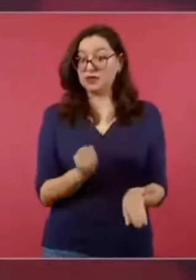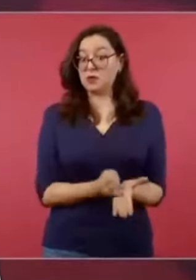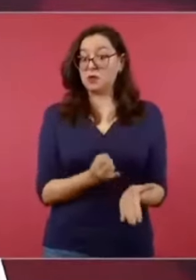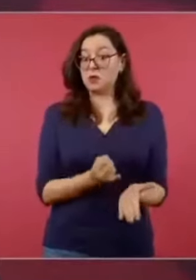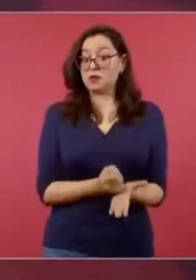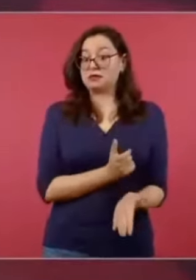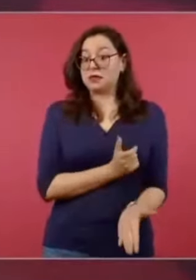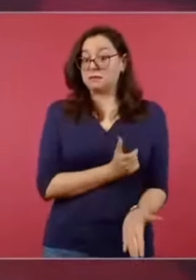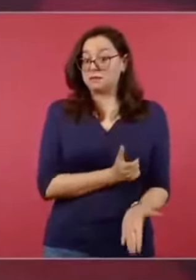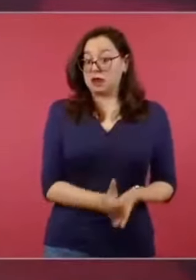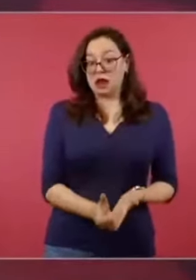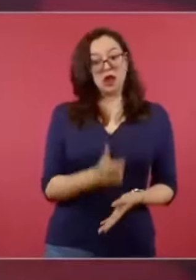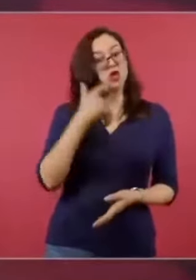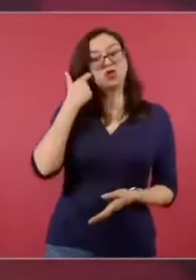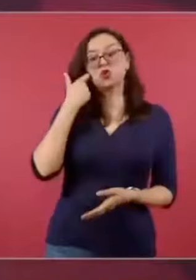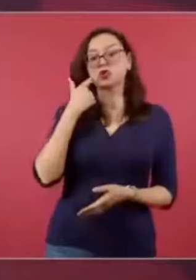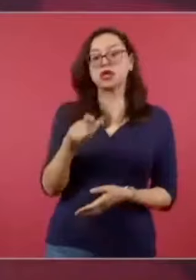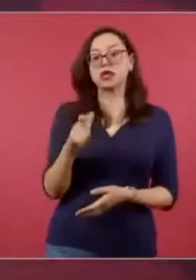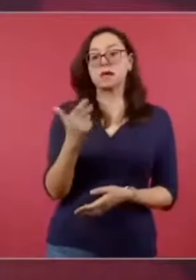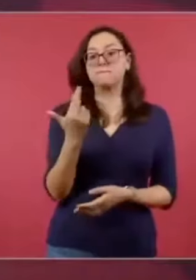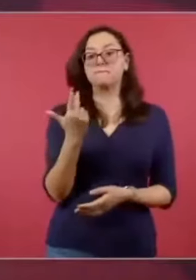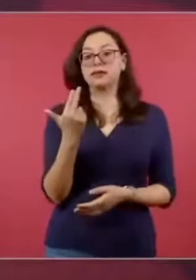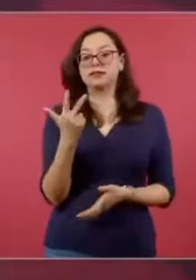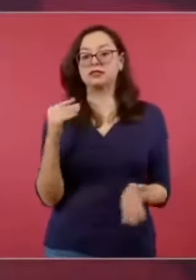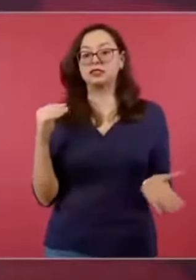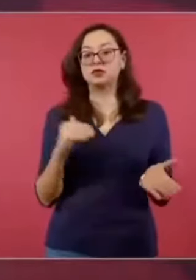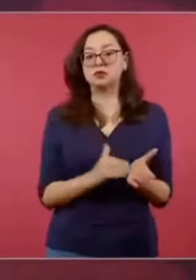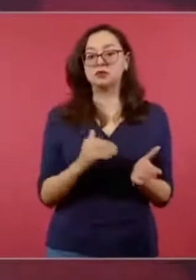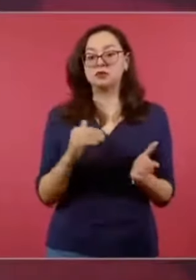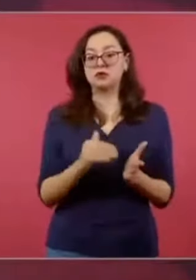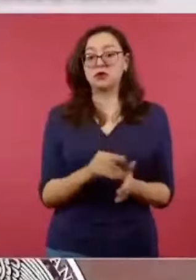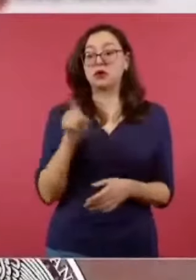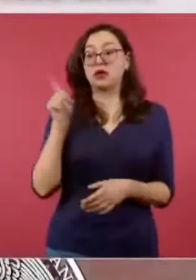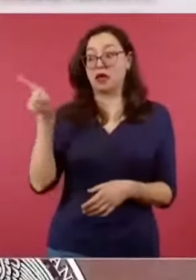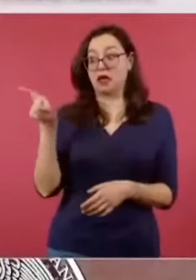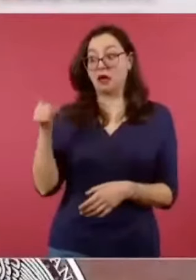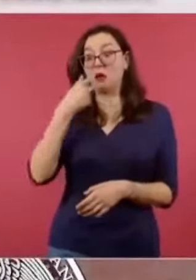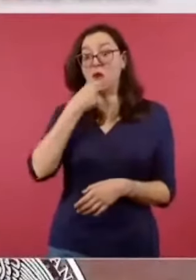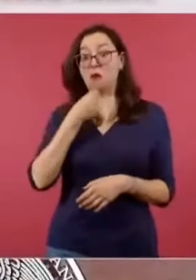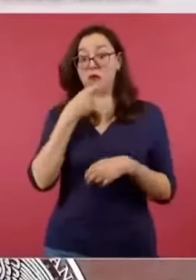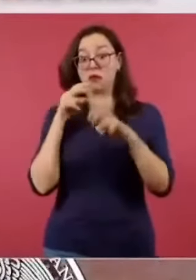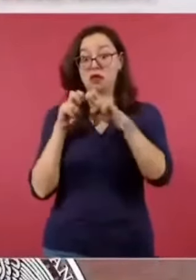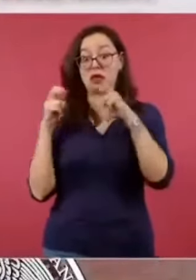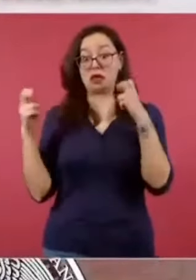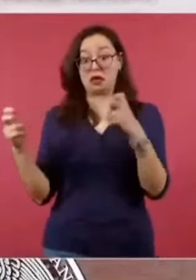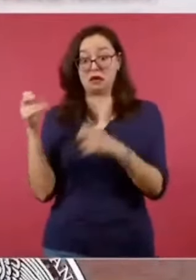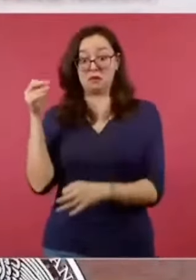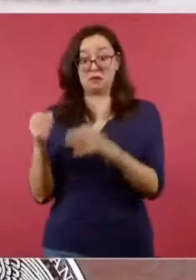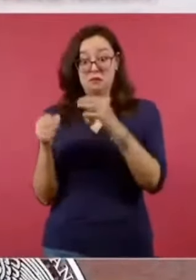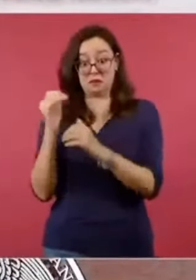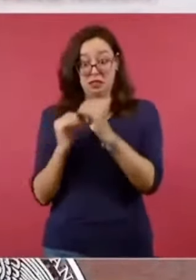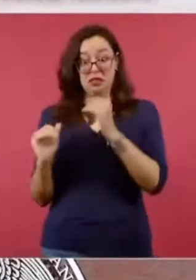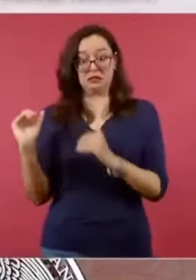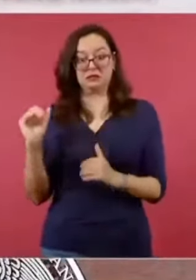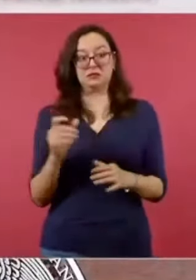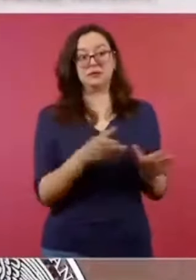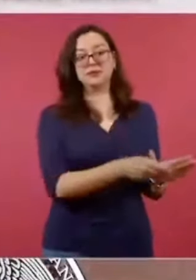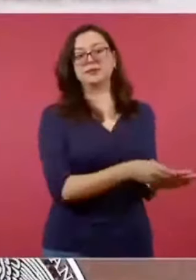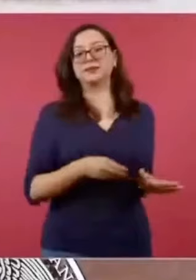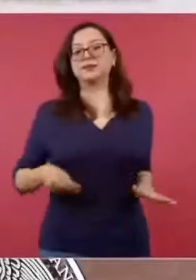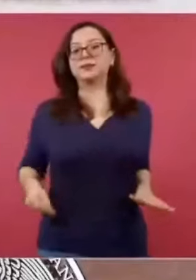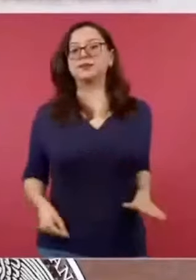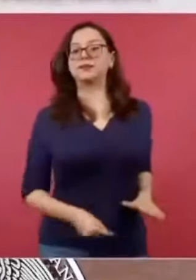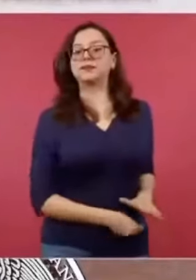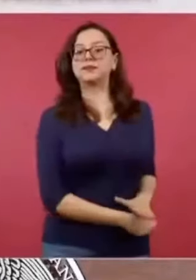25 mil millones de pesos. Así, lo guardó en su escritorio. Pero también ¿qué hizo Luis María Aguilar?